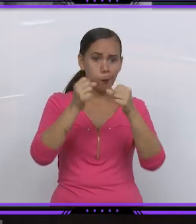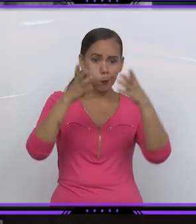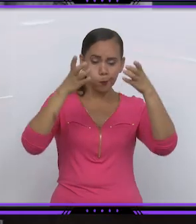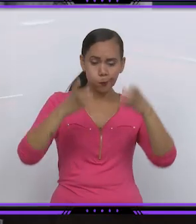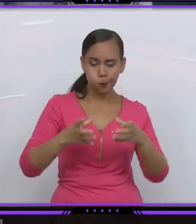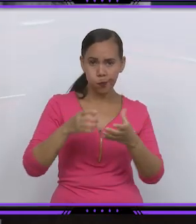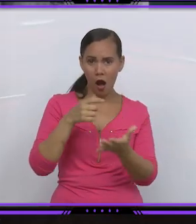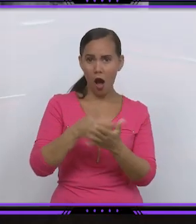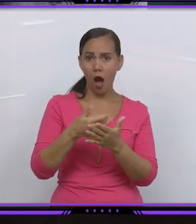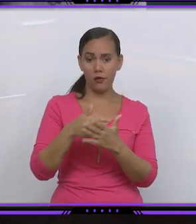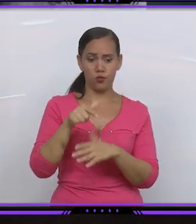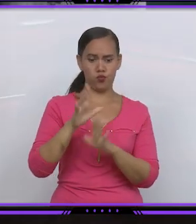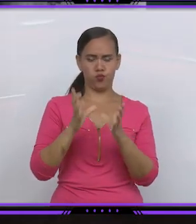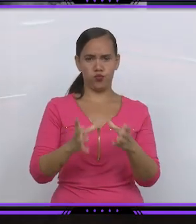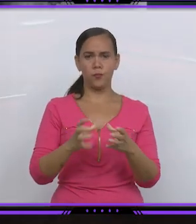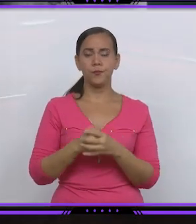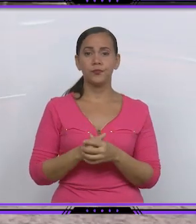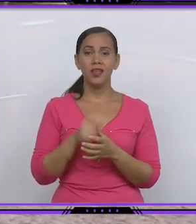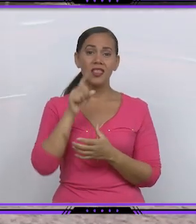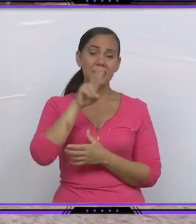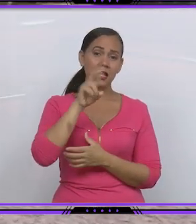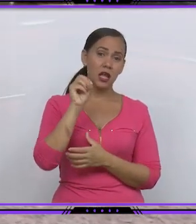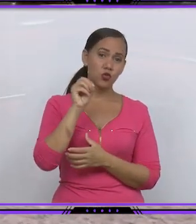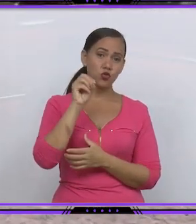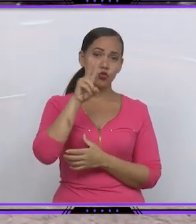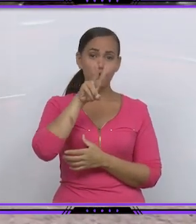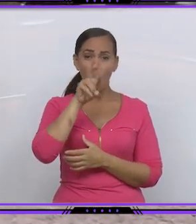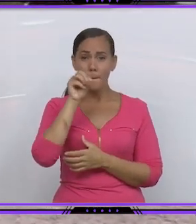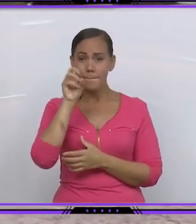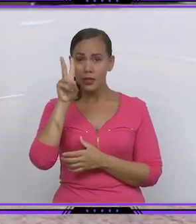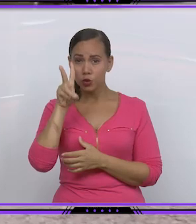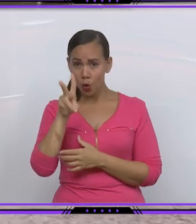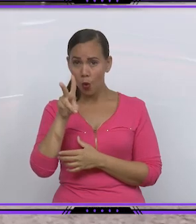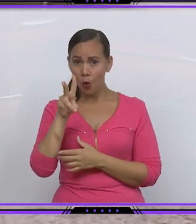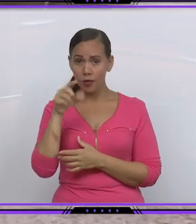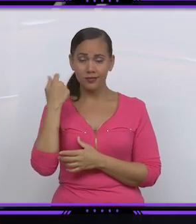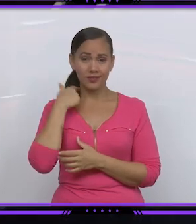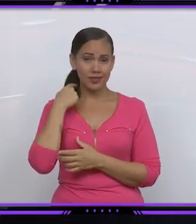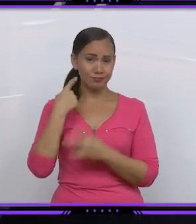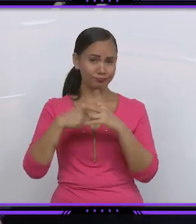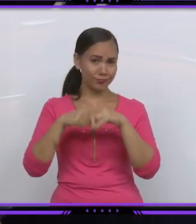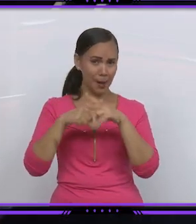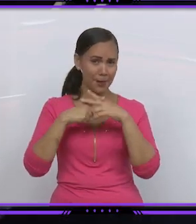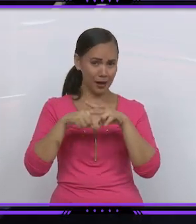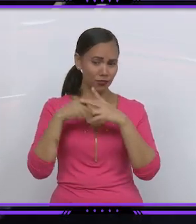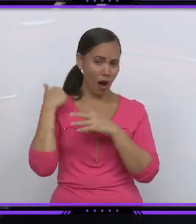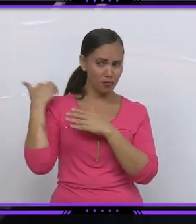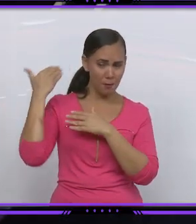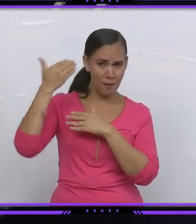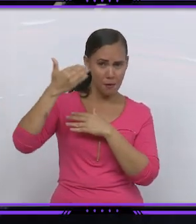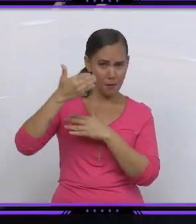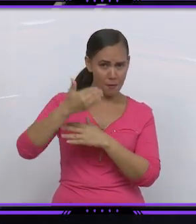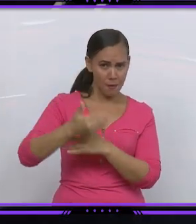Ese tanque del 2002 contiene miel de aspor. Es un tanque que se inició una reparación capital teniendo en cuenta la estrategia de recuperar esa miel que